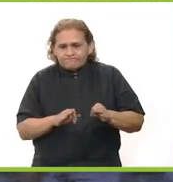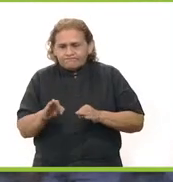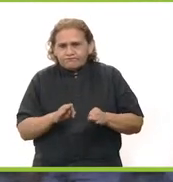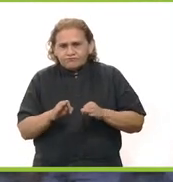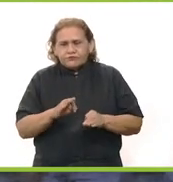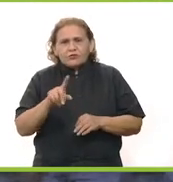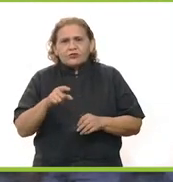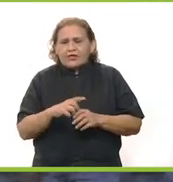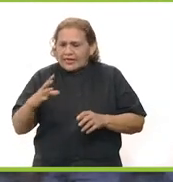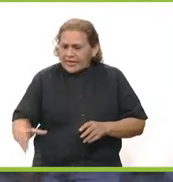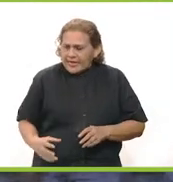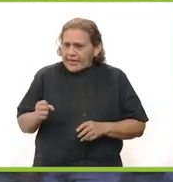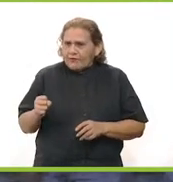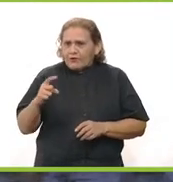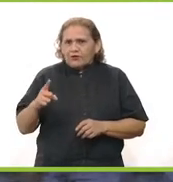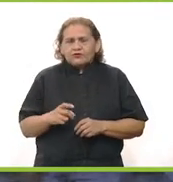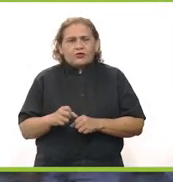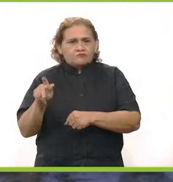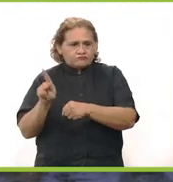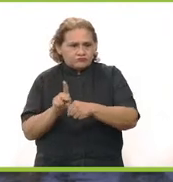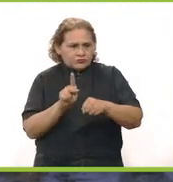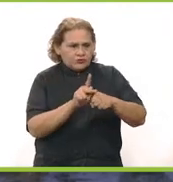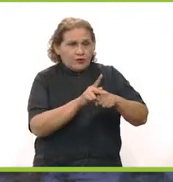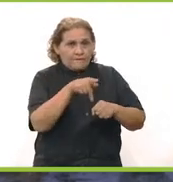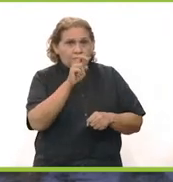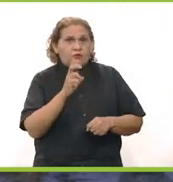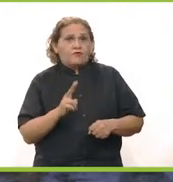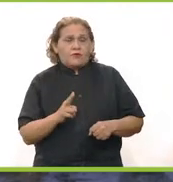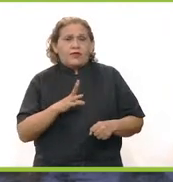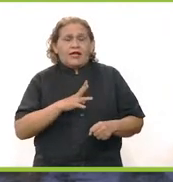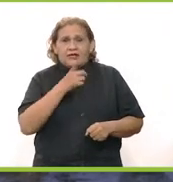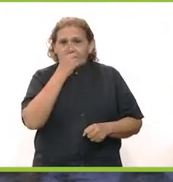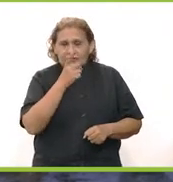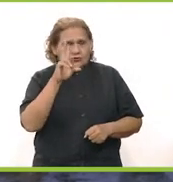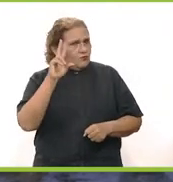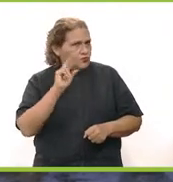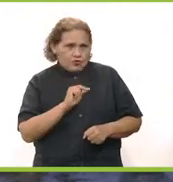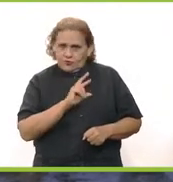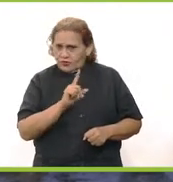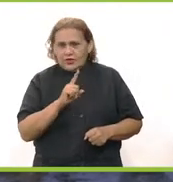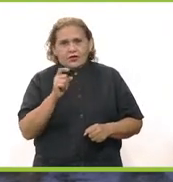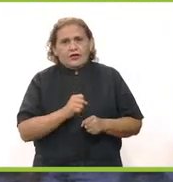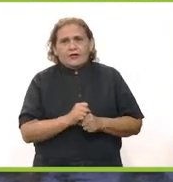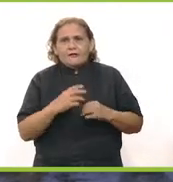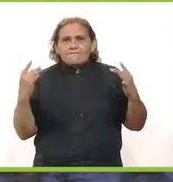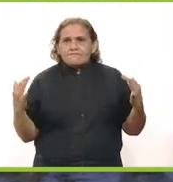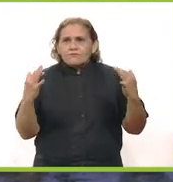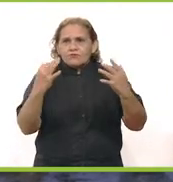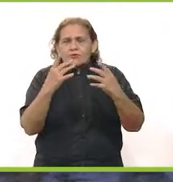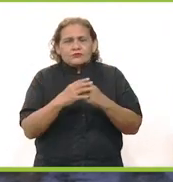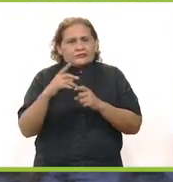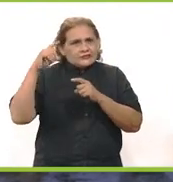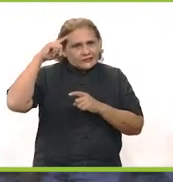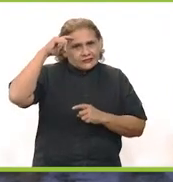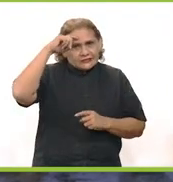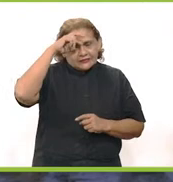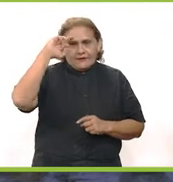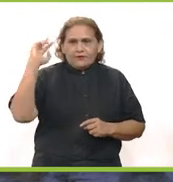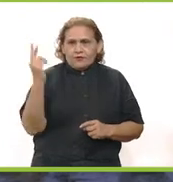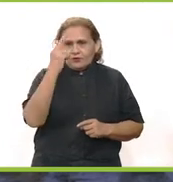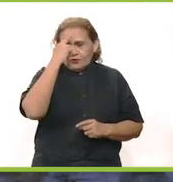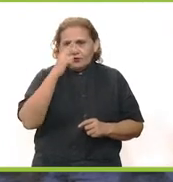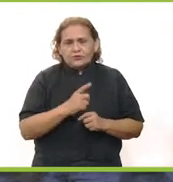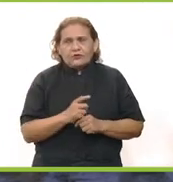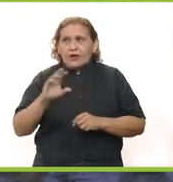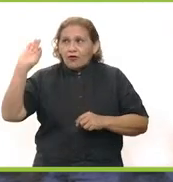Grandes obras públicas sin duda alguna y también esfuerzos en materia de seguridad, pero también hay que decirlo, no lo podemos negar en un panorama bastante